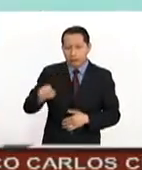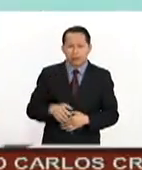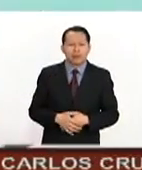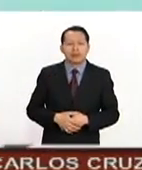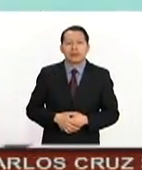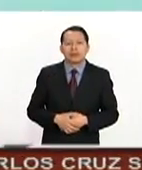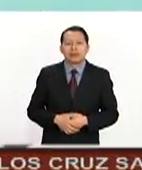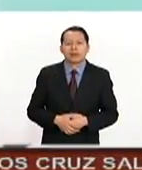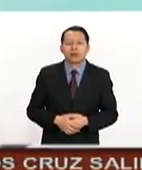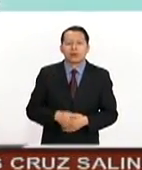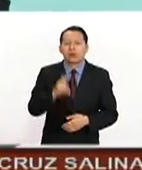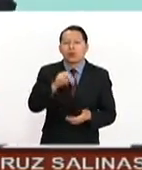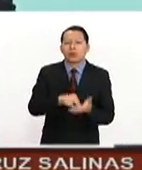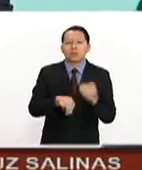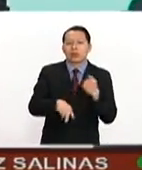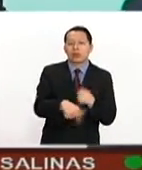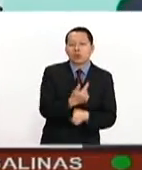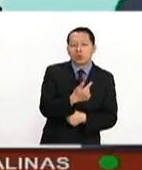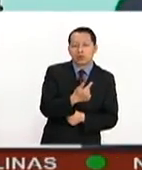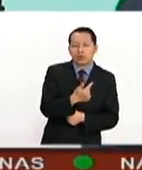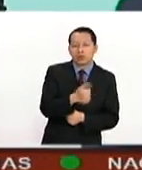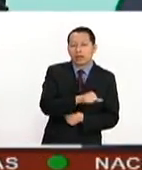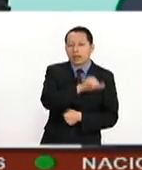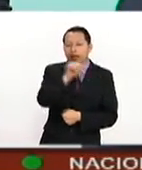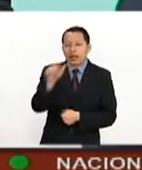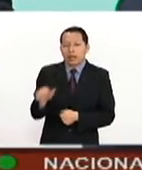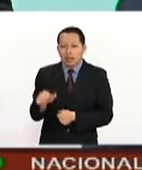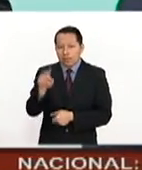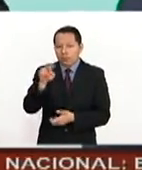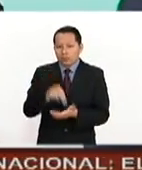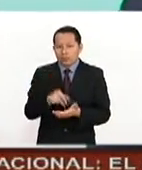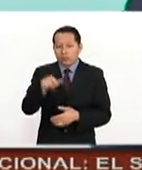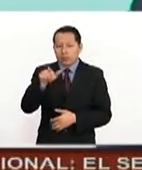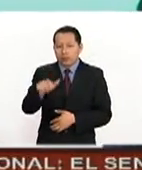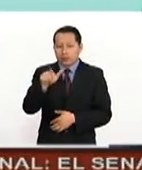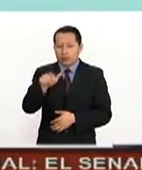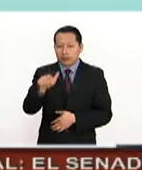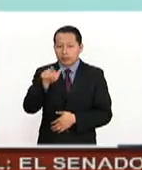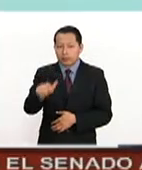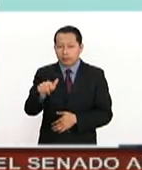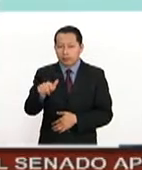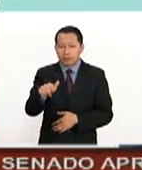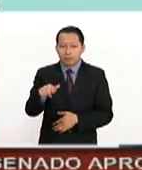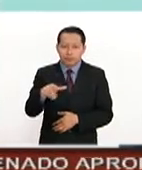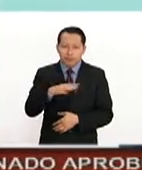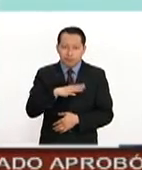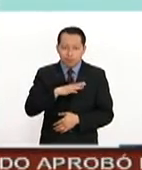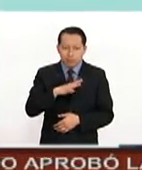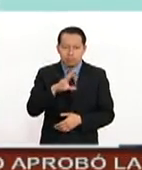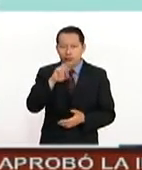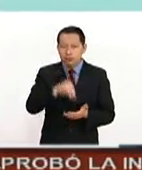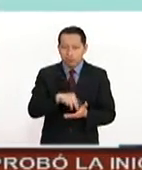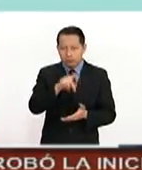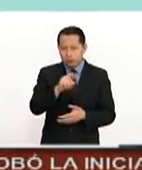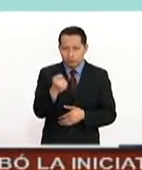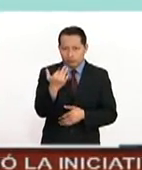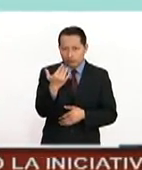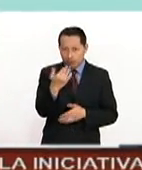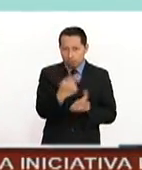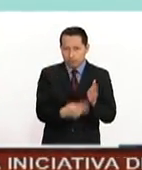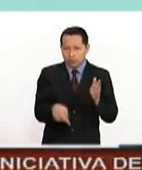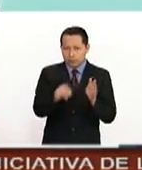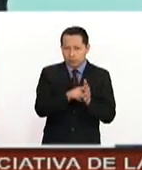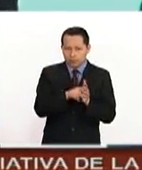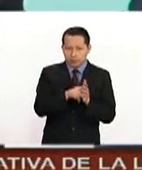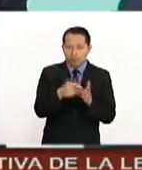De 2012 a 2017 pasamos de 3 mil 150 plazas